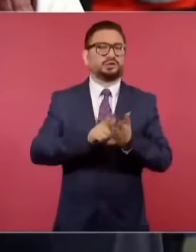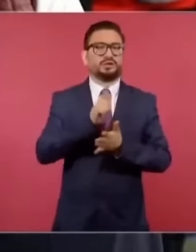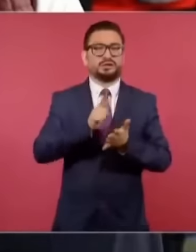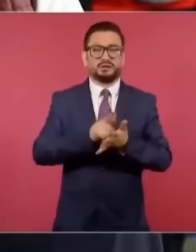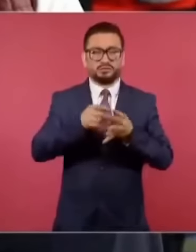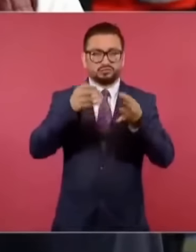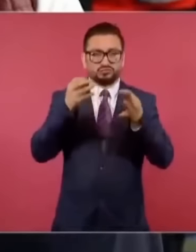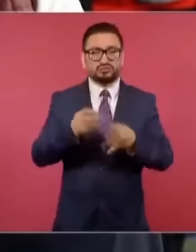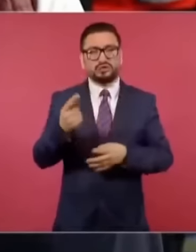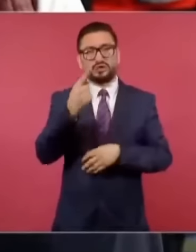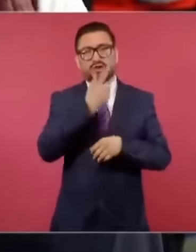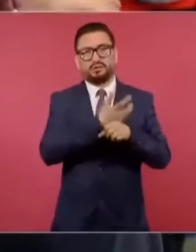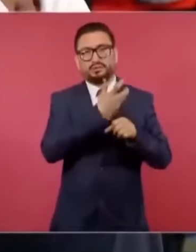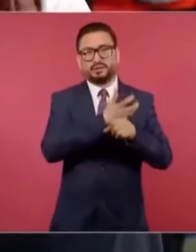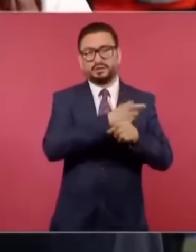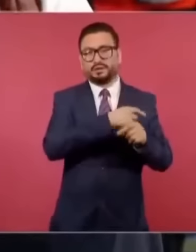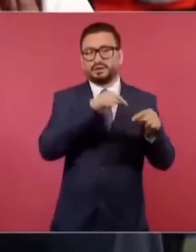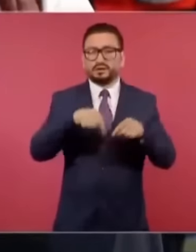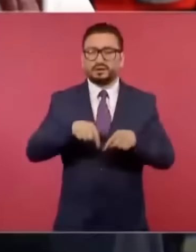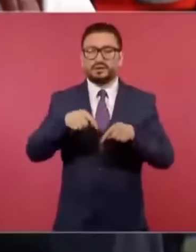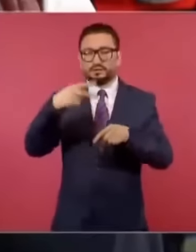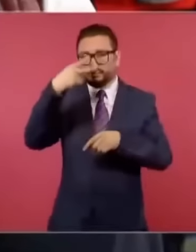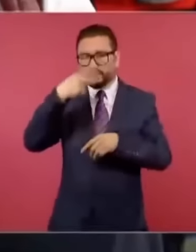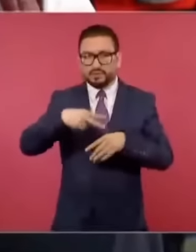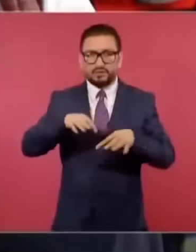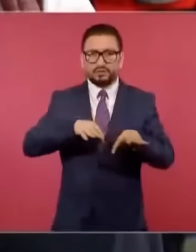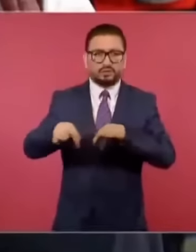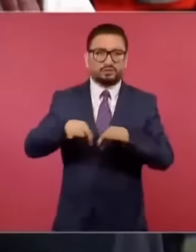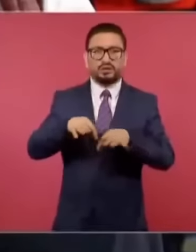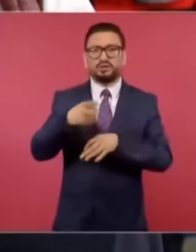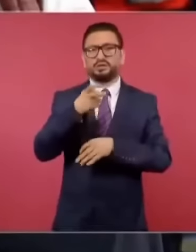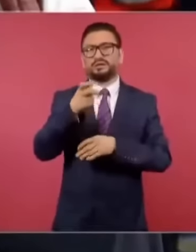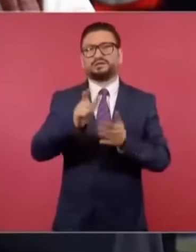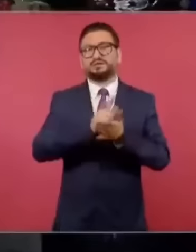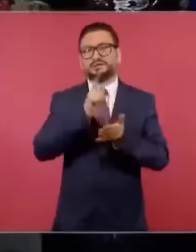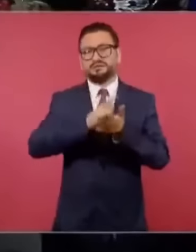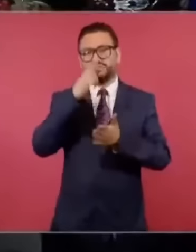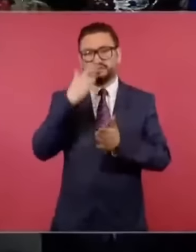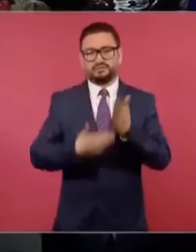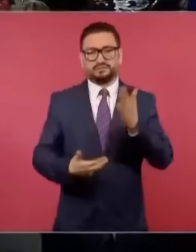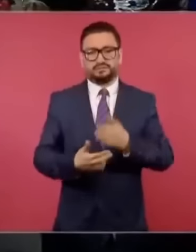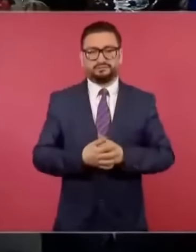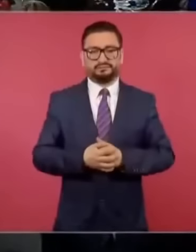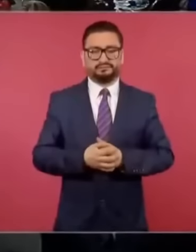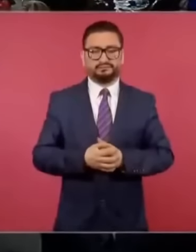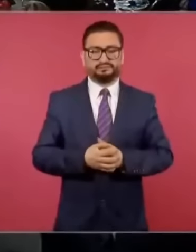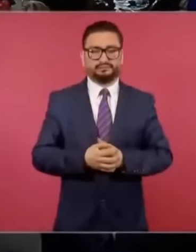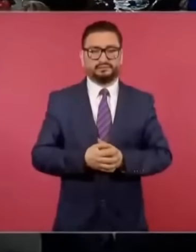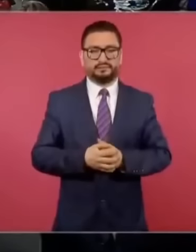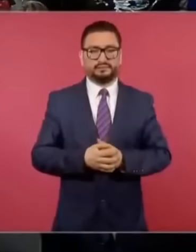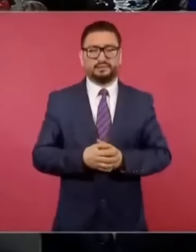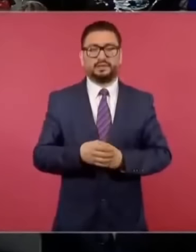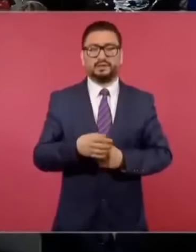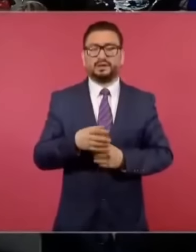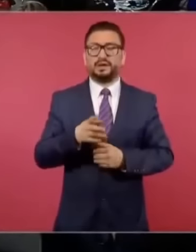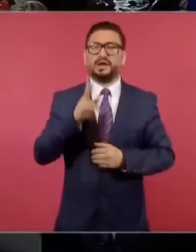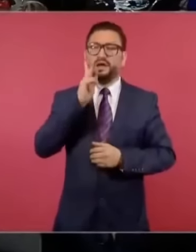Unidos, operan en México con este régimen de opacidad, señor presidente. Bueno, ahí hay que ver